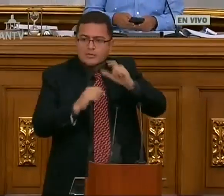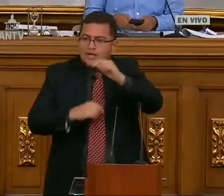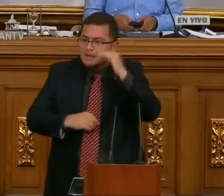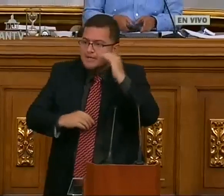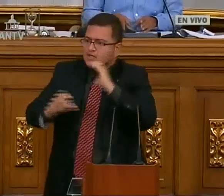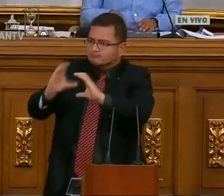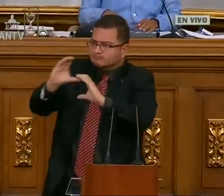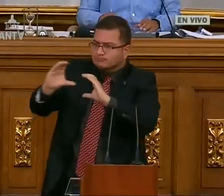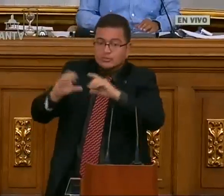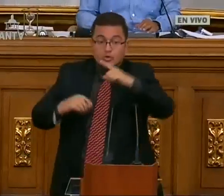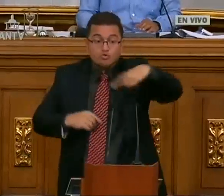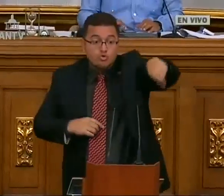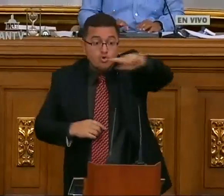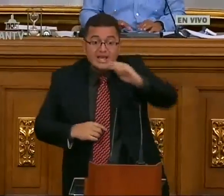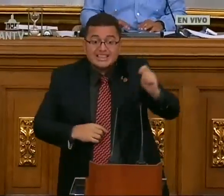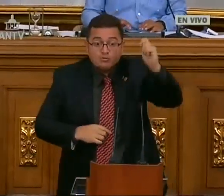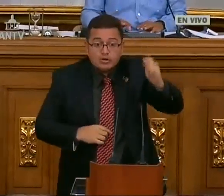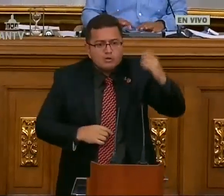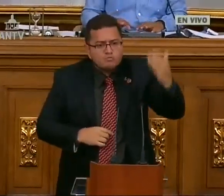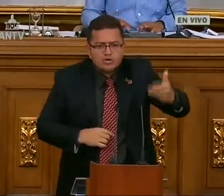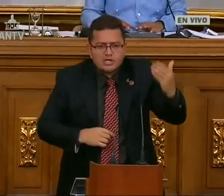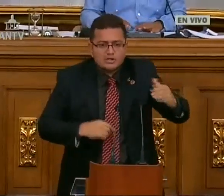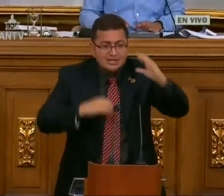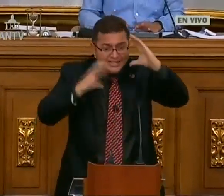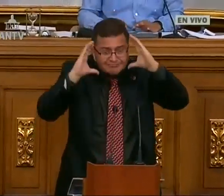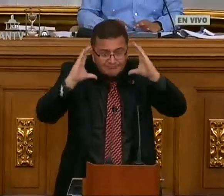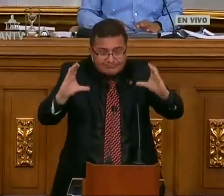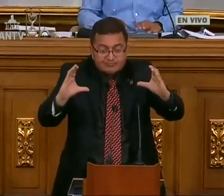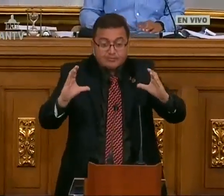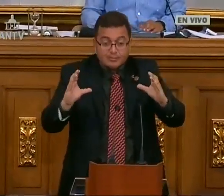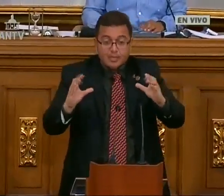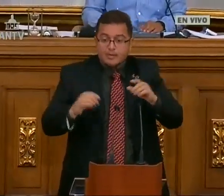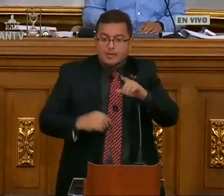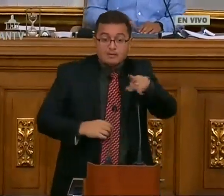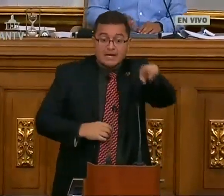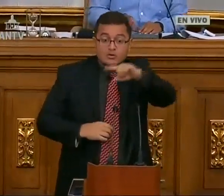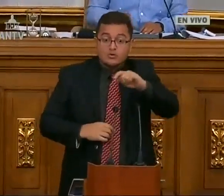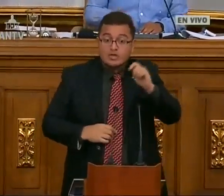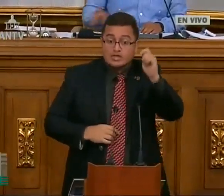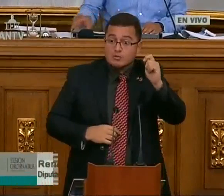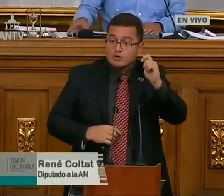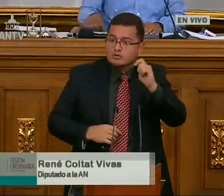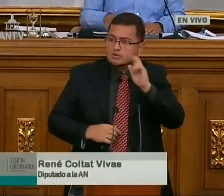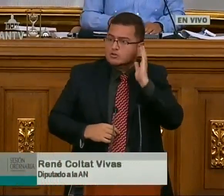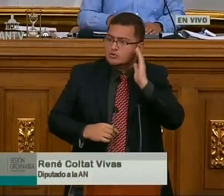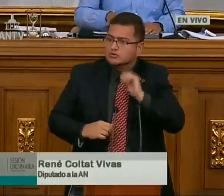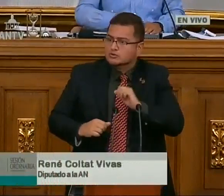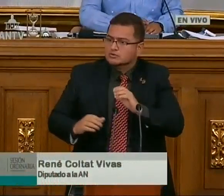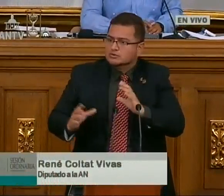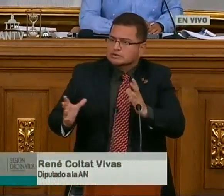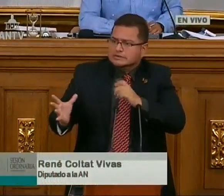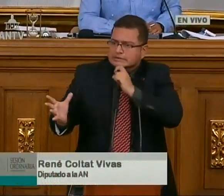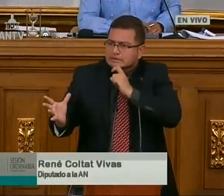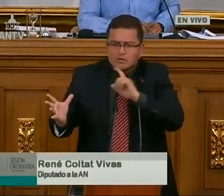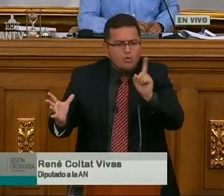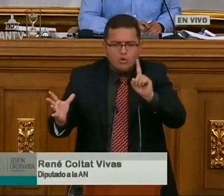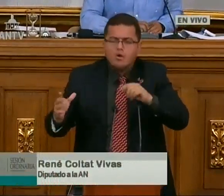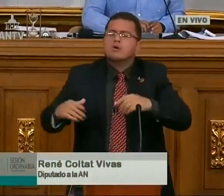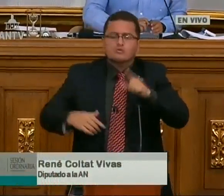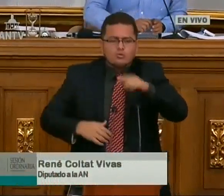Futuro Que A Comunicarse Y Qué Importante Que Nosotros Como Diputados Demos Atención En Este Aspecto